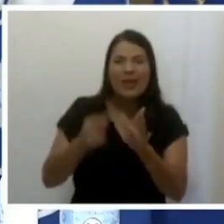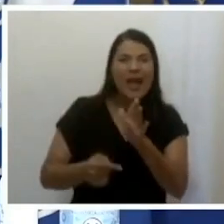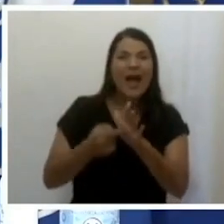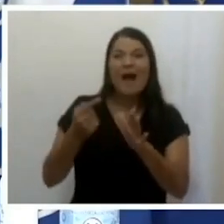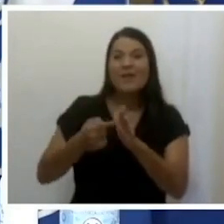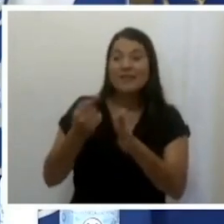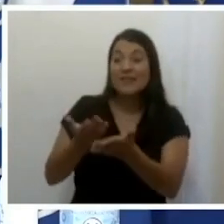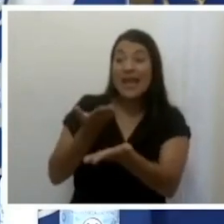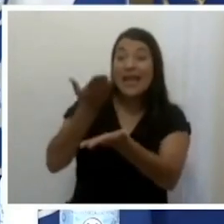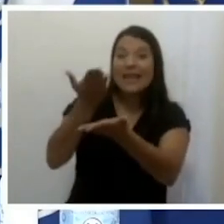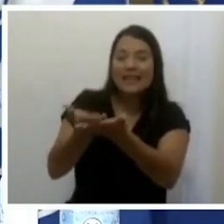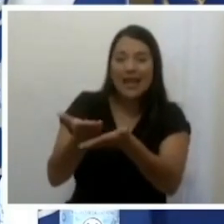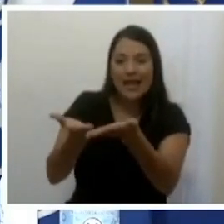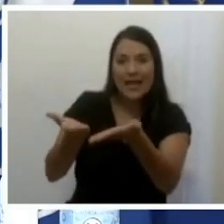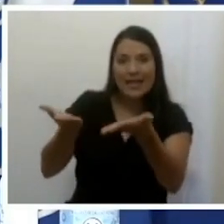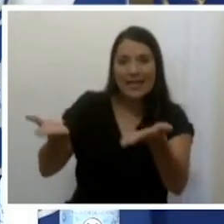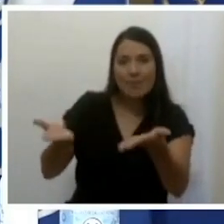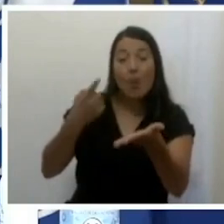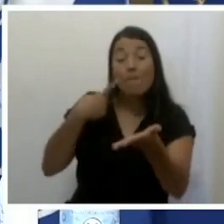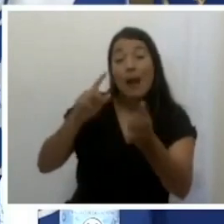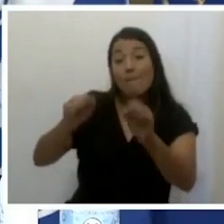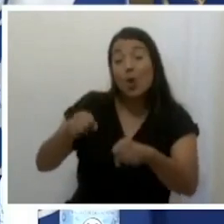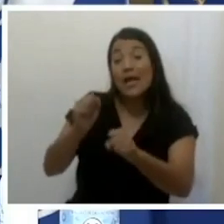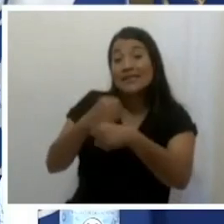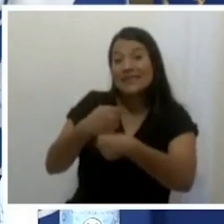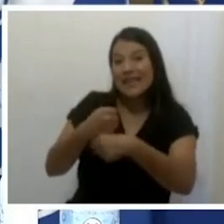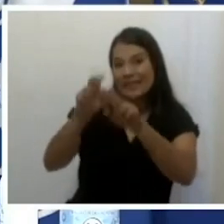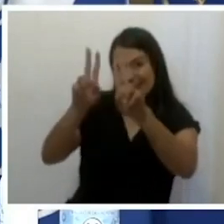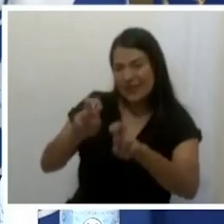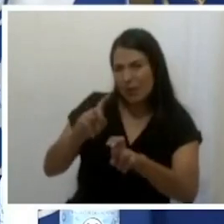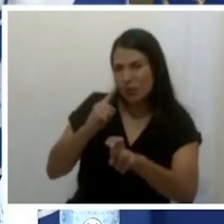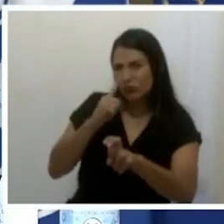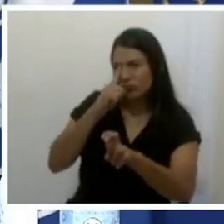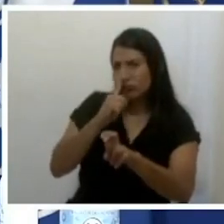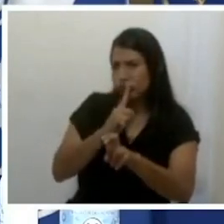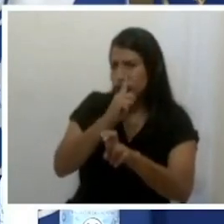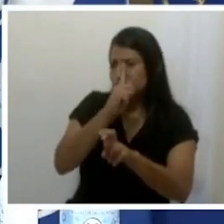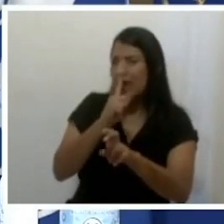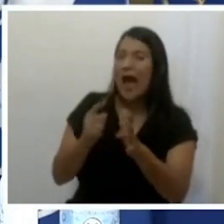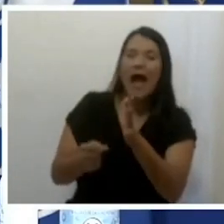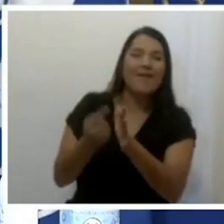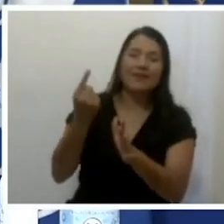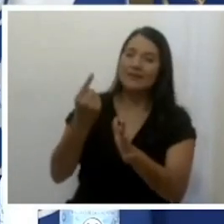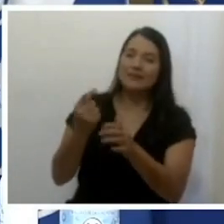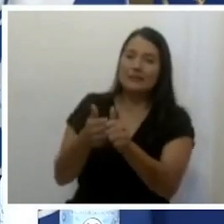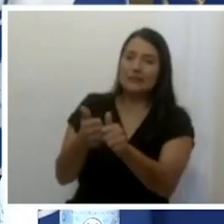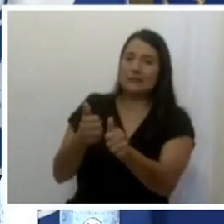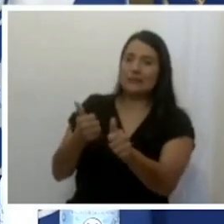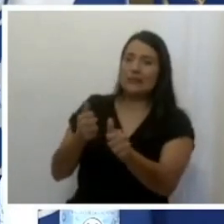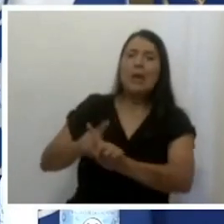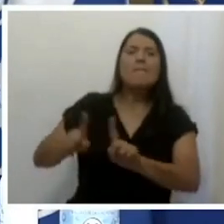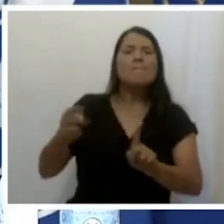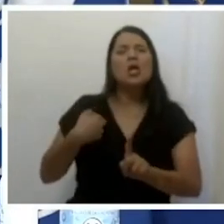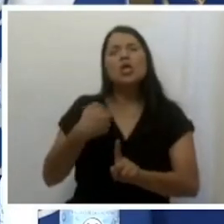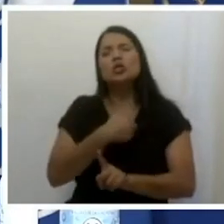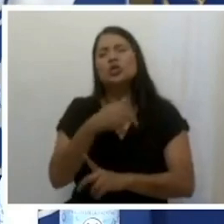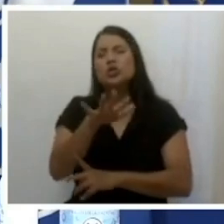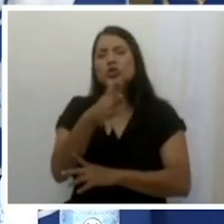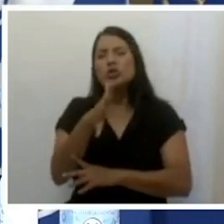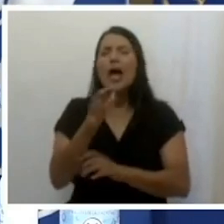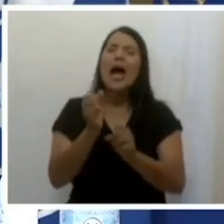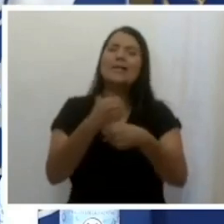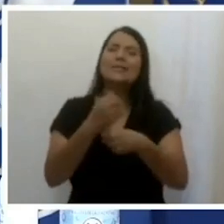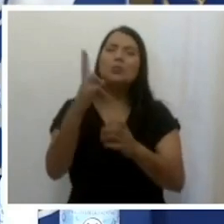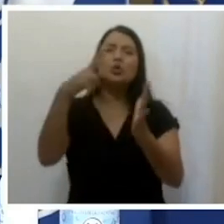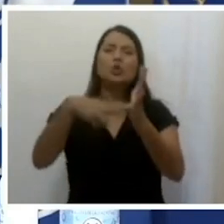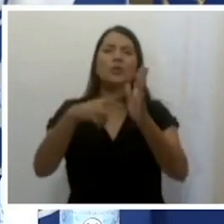de los kits no han ido acorde a lo que esperábamos. Pero en general estamos haciendo más o menos 2,000 pruebas